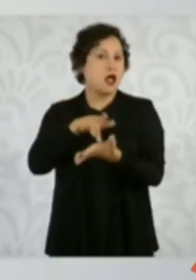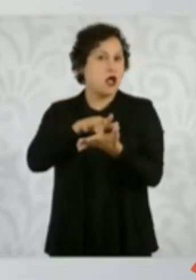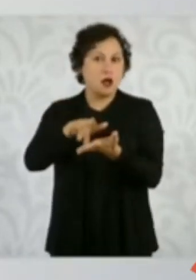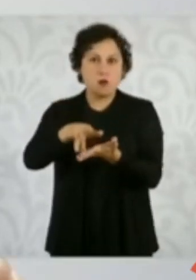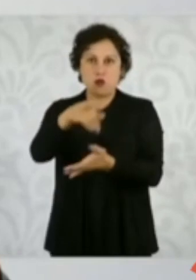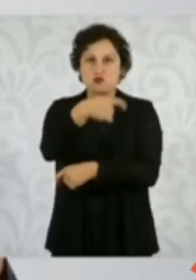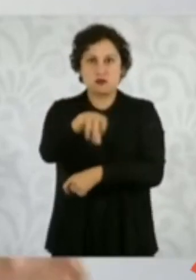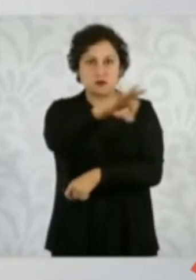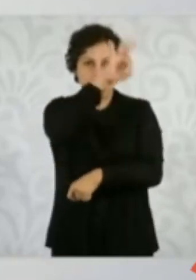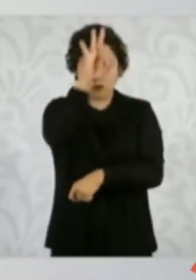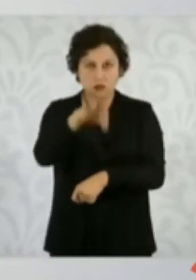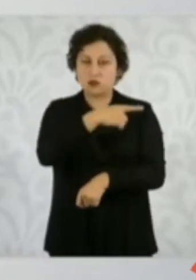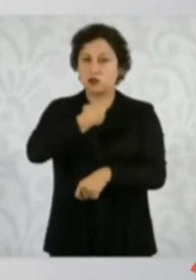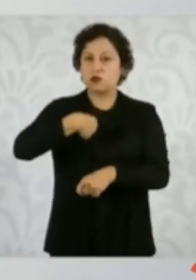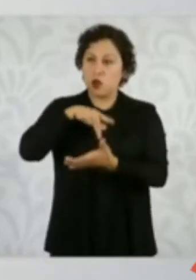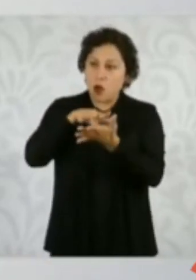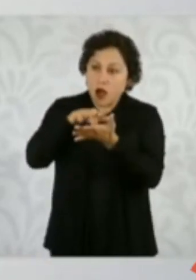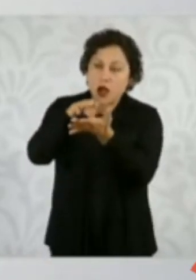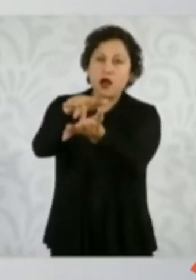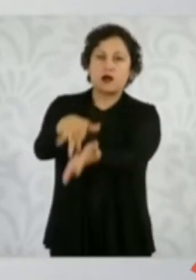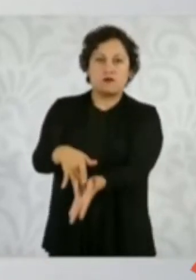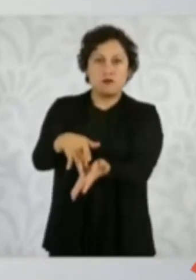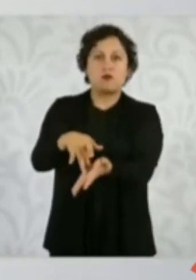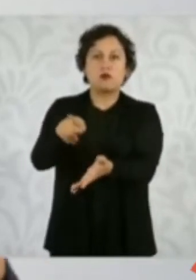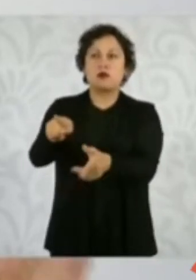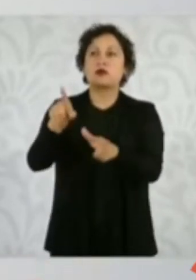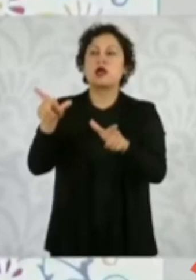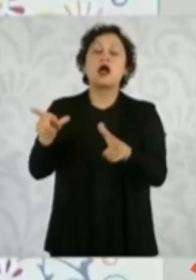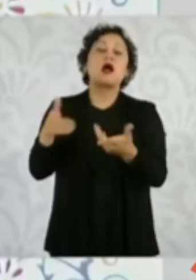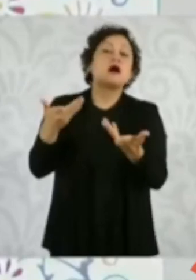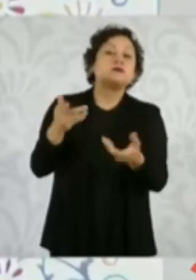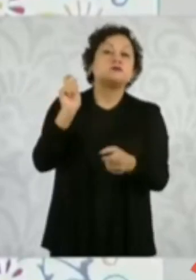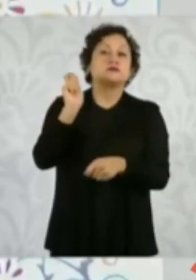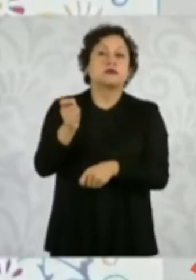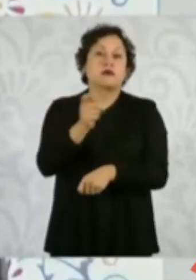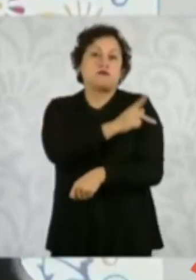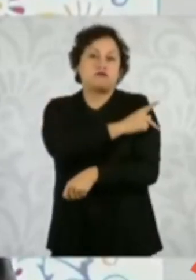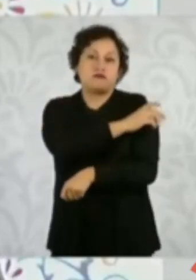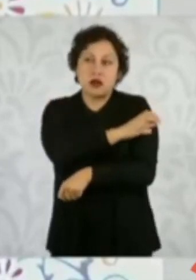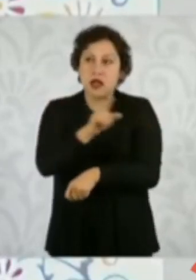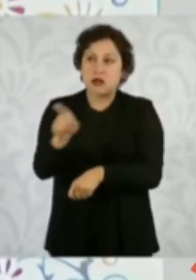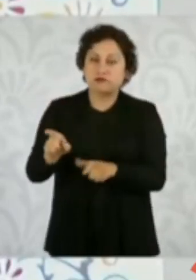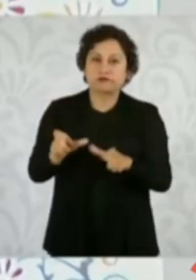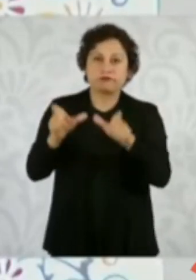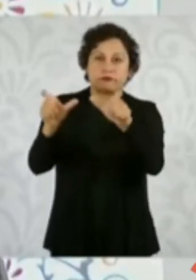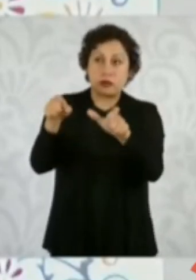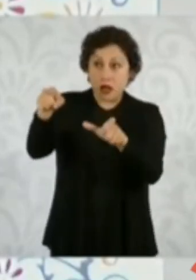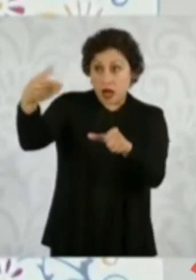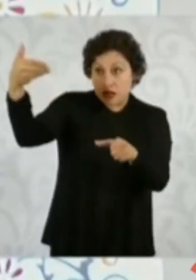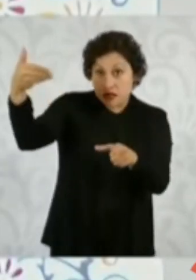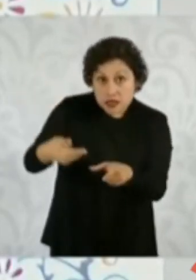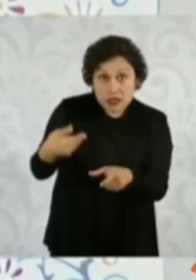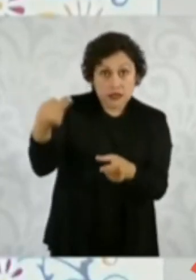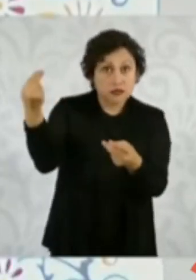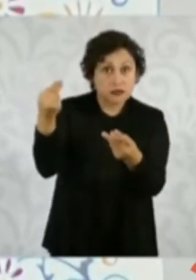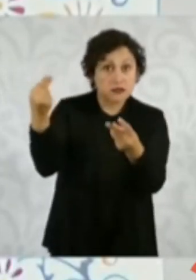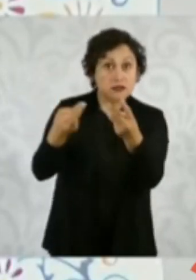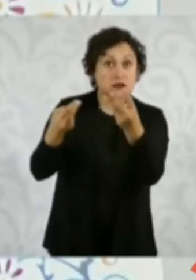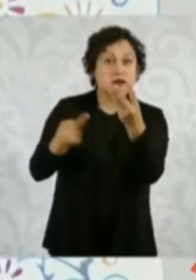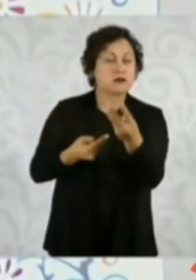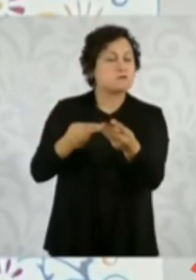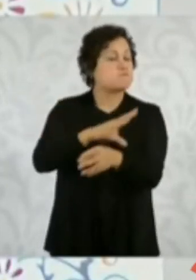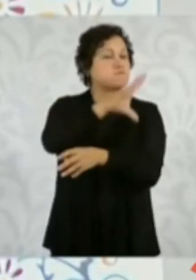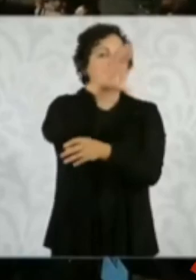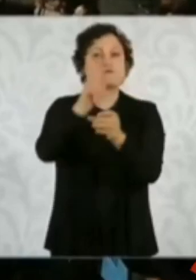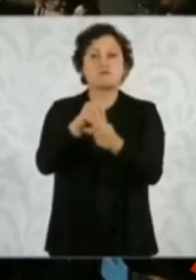apoyarla tanto en temas de protección civil, de todo lo que requiera, incluido también el tema de seguridad.